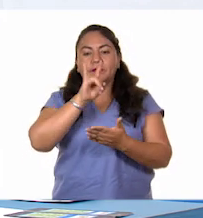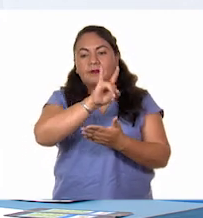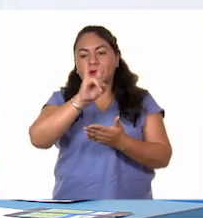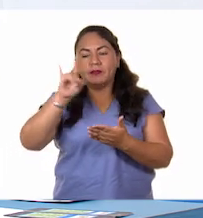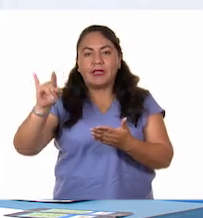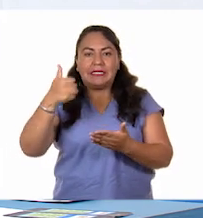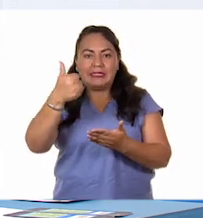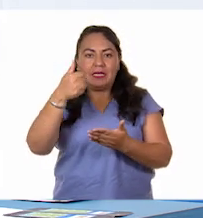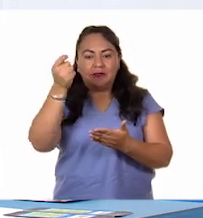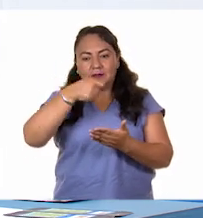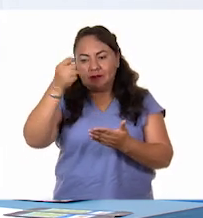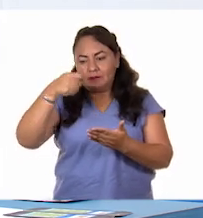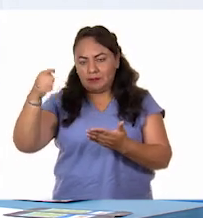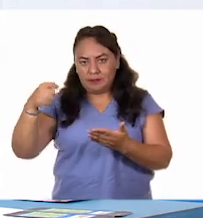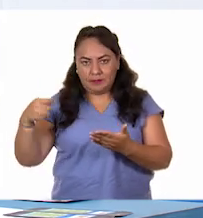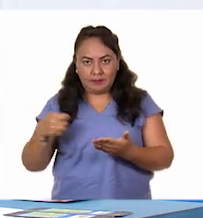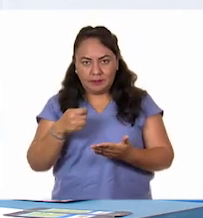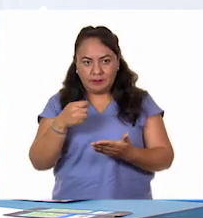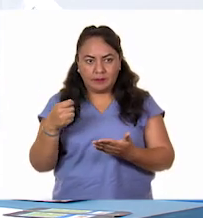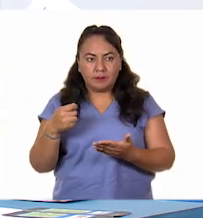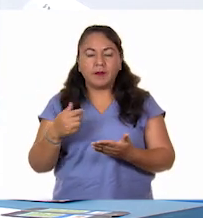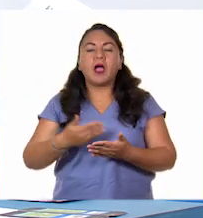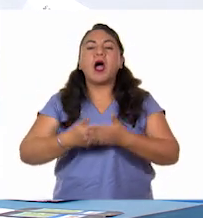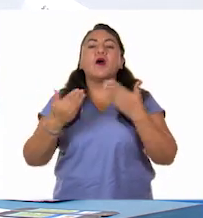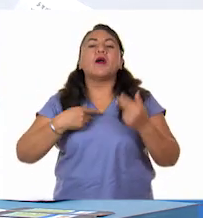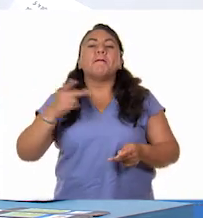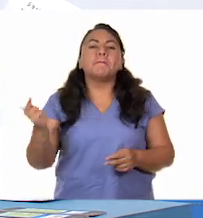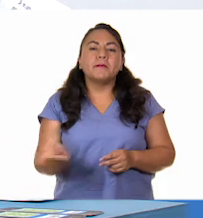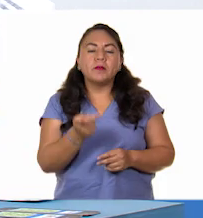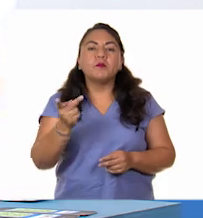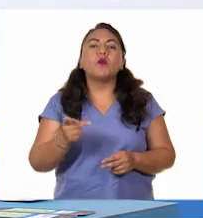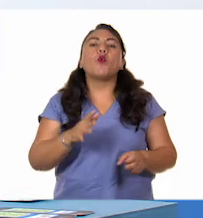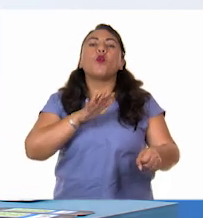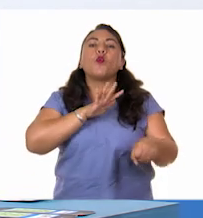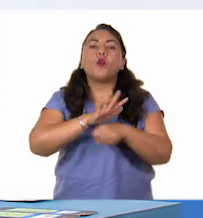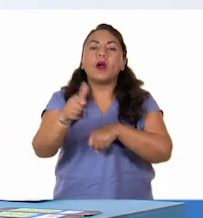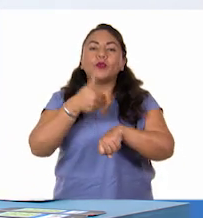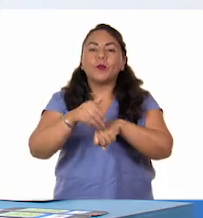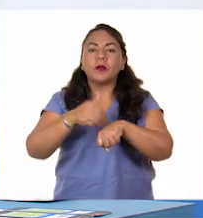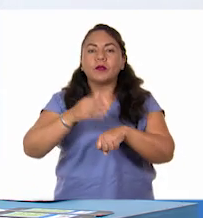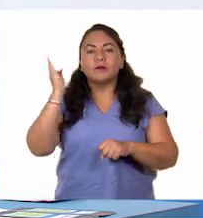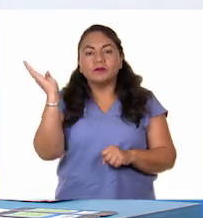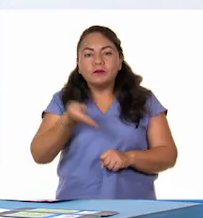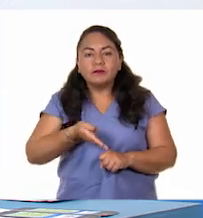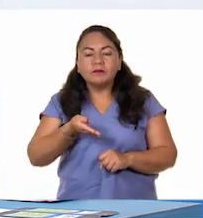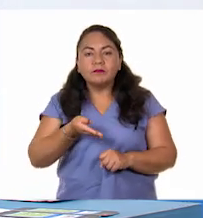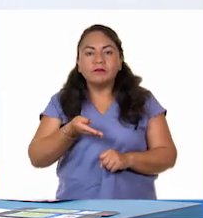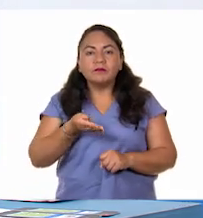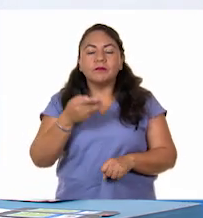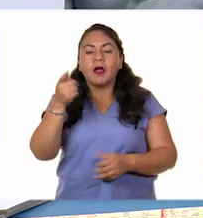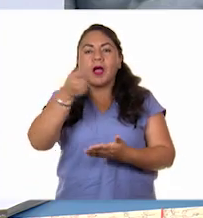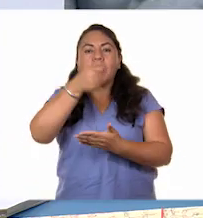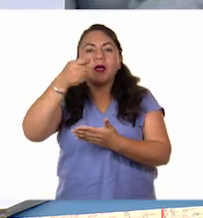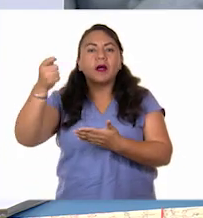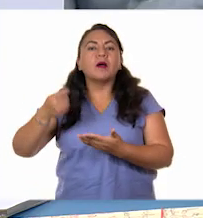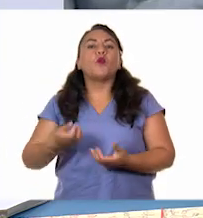que quedaron ahí señaladas. Sí. La pregunta es, ¿qué fracción habrás coloreado?